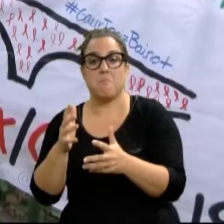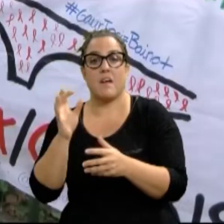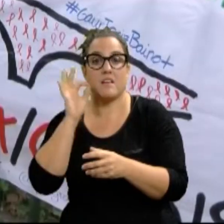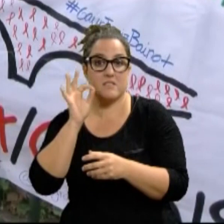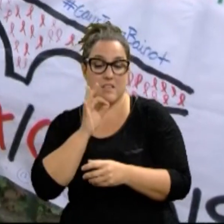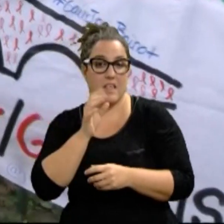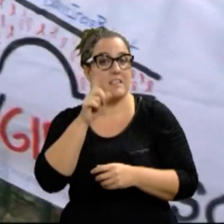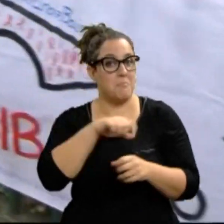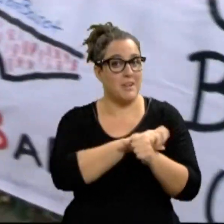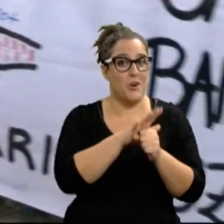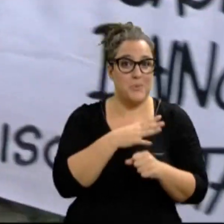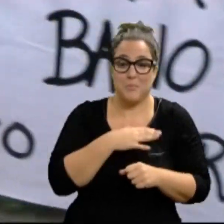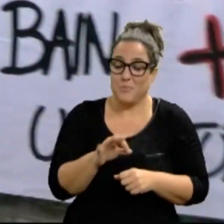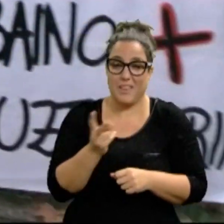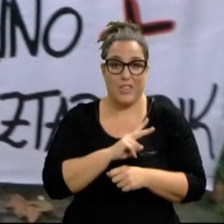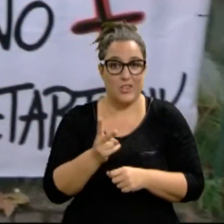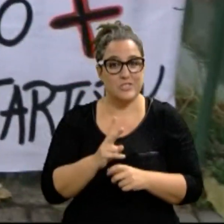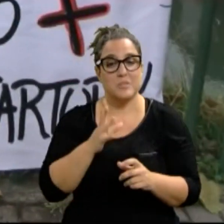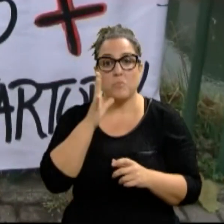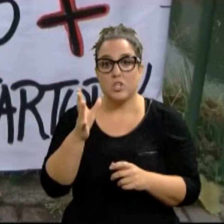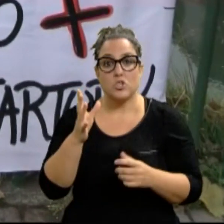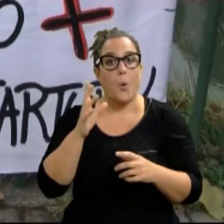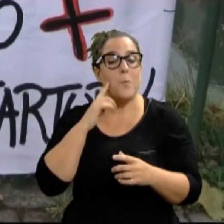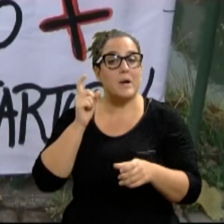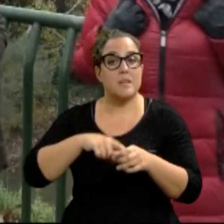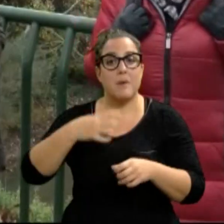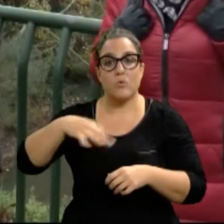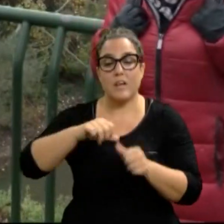de diciembre y para participar solo hace falta un lazo rojo.